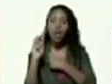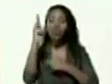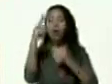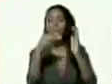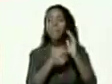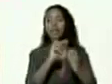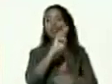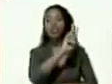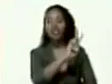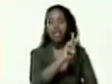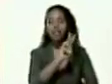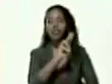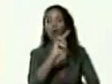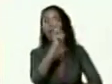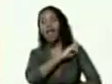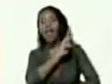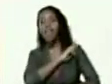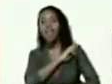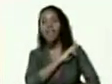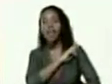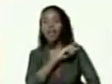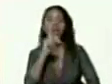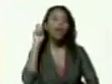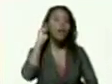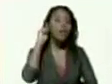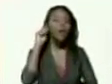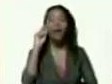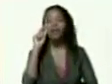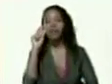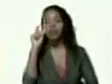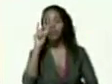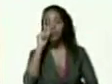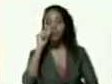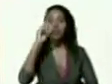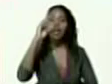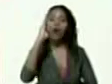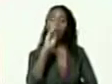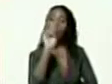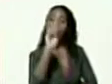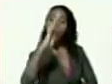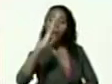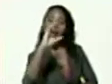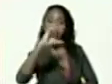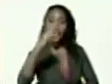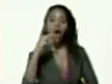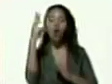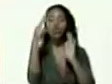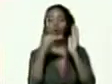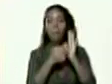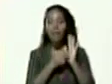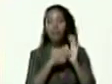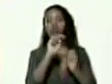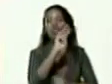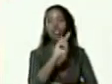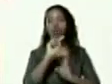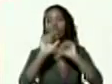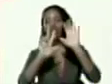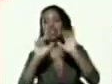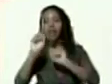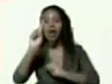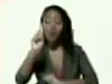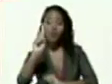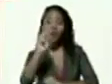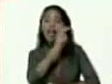.200 jefes o jefas de VCH 8.281 jefes de